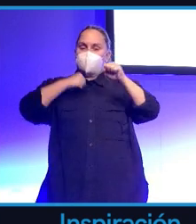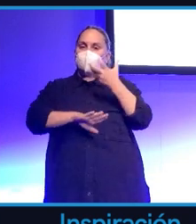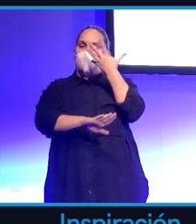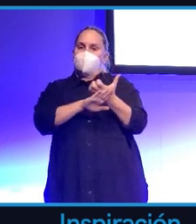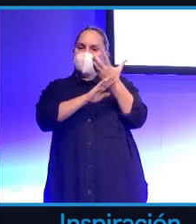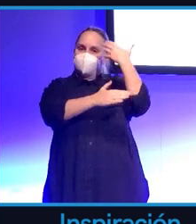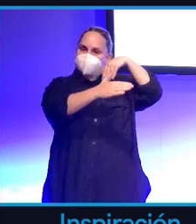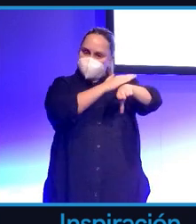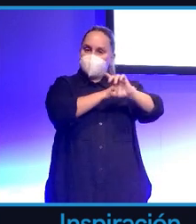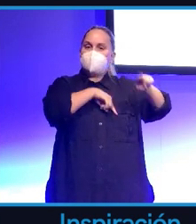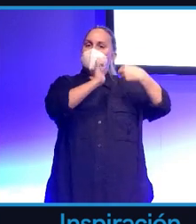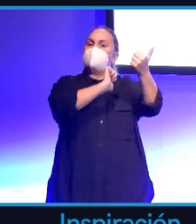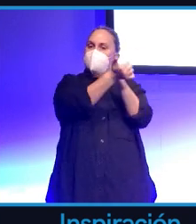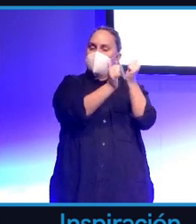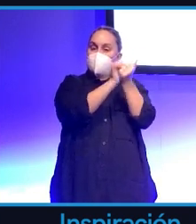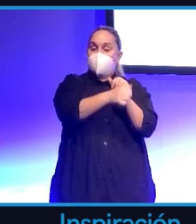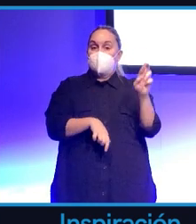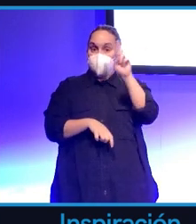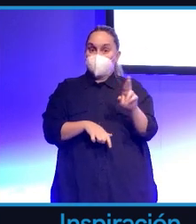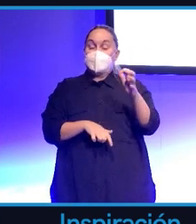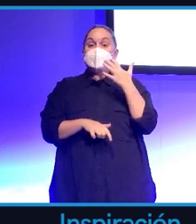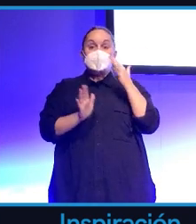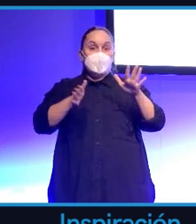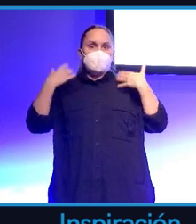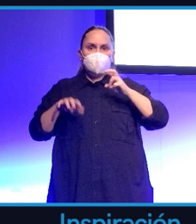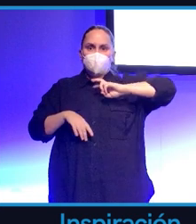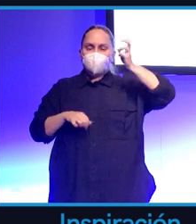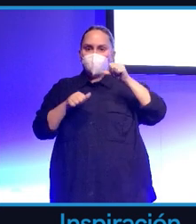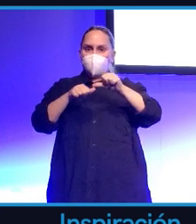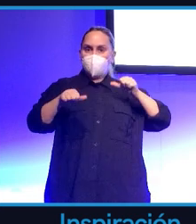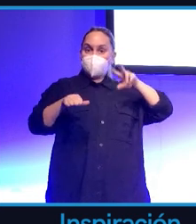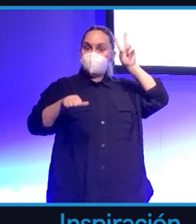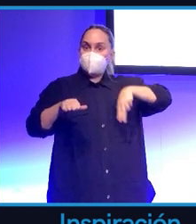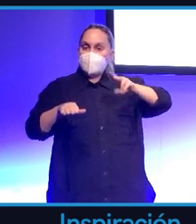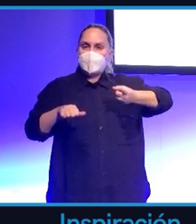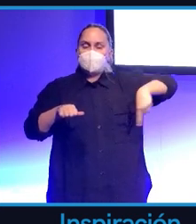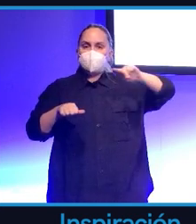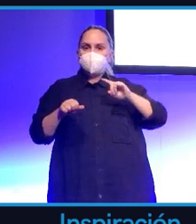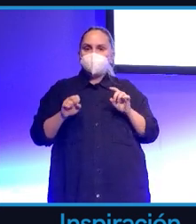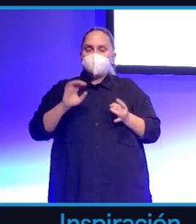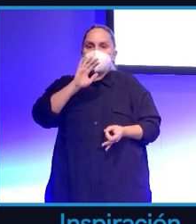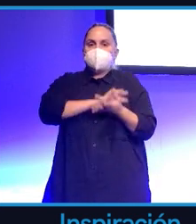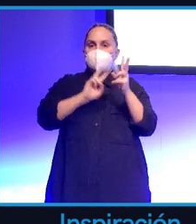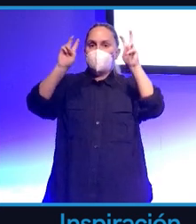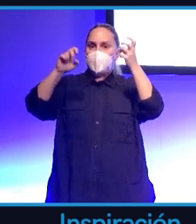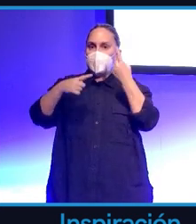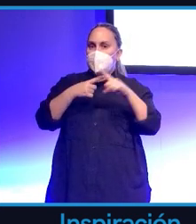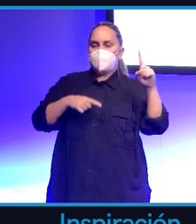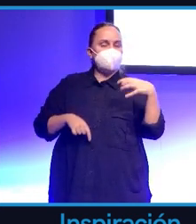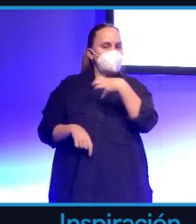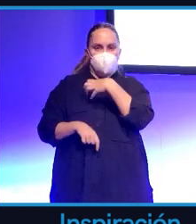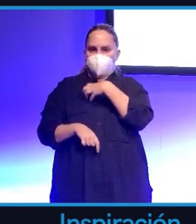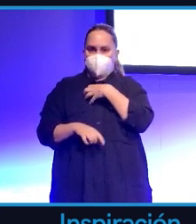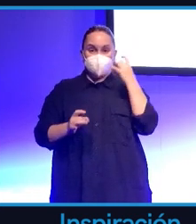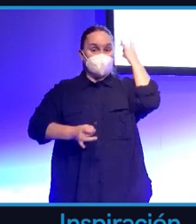formado parte del entrenamiento, que no ha formado parte del aprendizaje, carecen de capacidad de innovación, de creatividad. No son